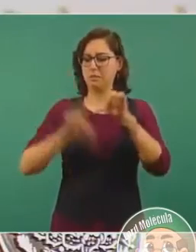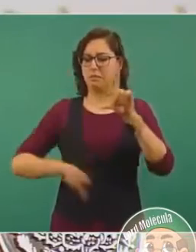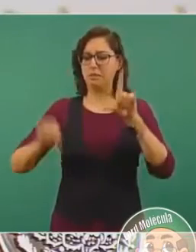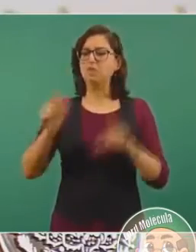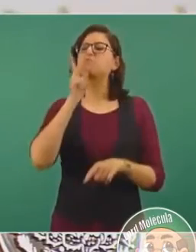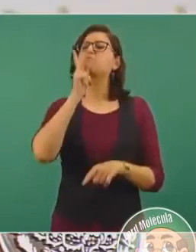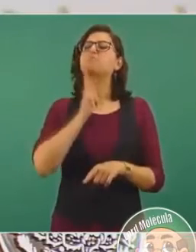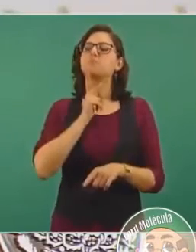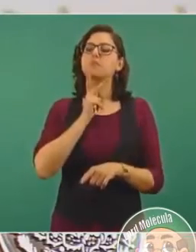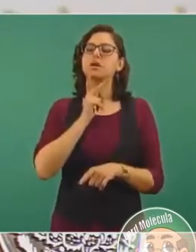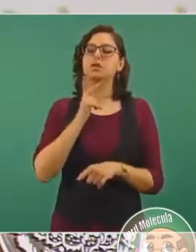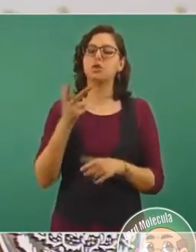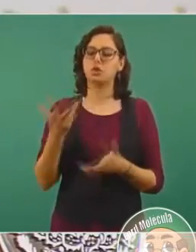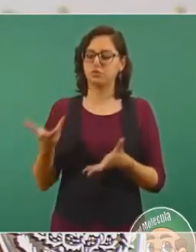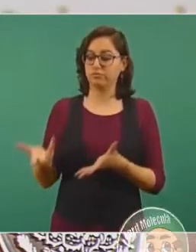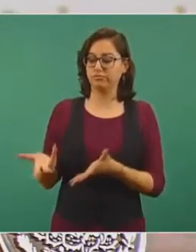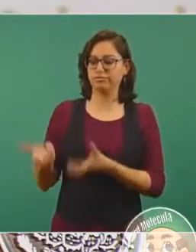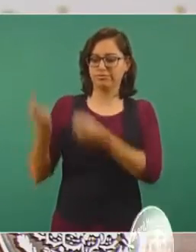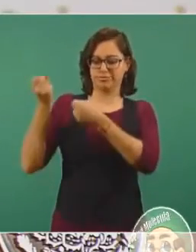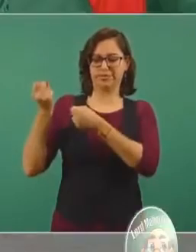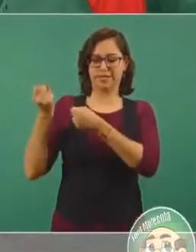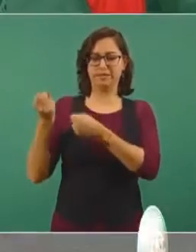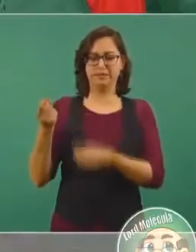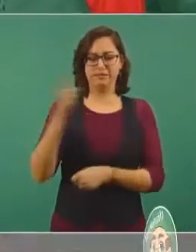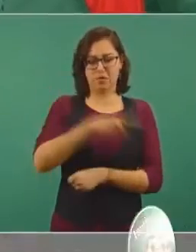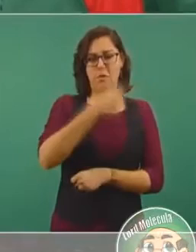uno de los mejores embajadores de la historia.